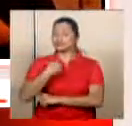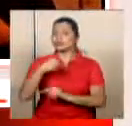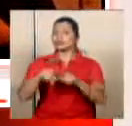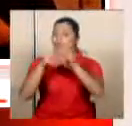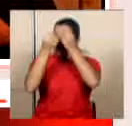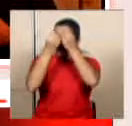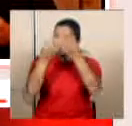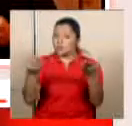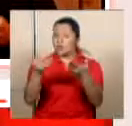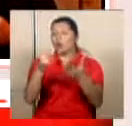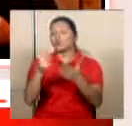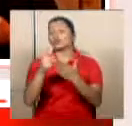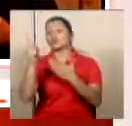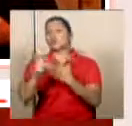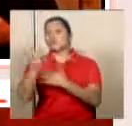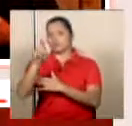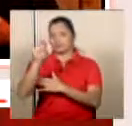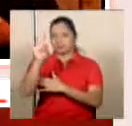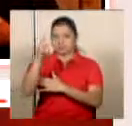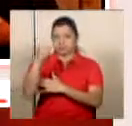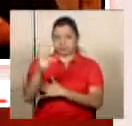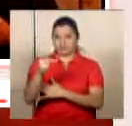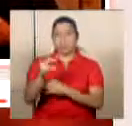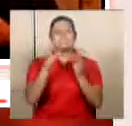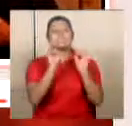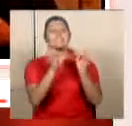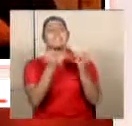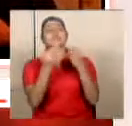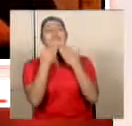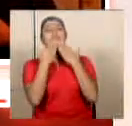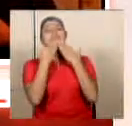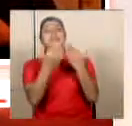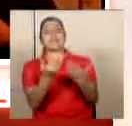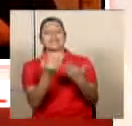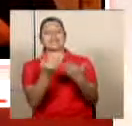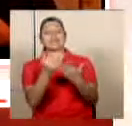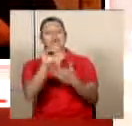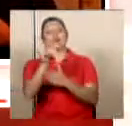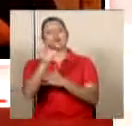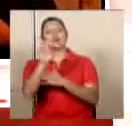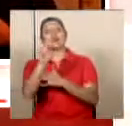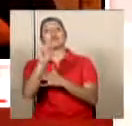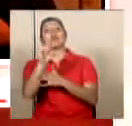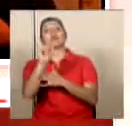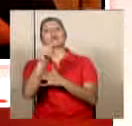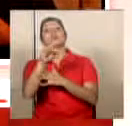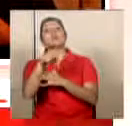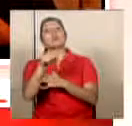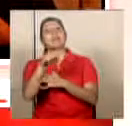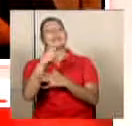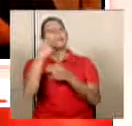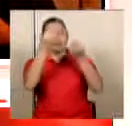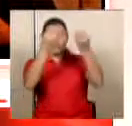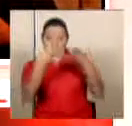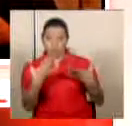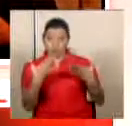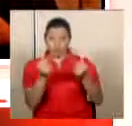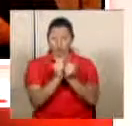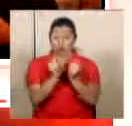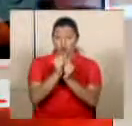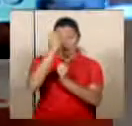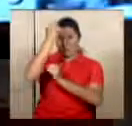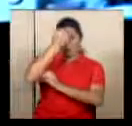en otras ediciones de RTN Noticias Muy bien, muchísimas gracias Don José Enrique Sibaja por este informe con las